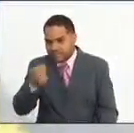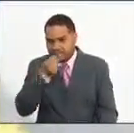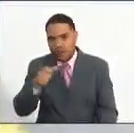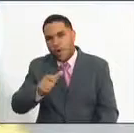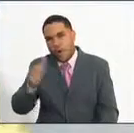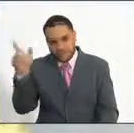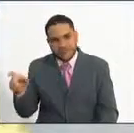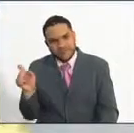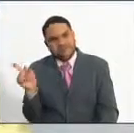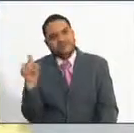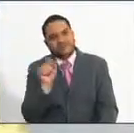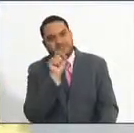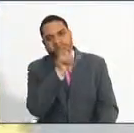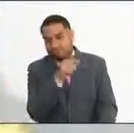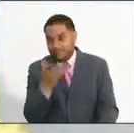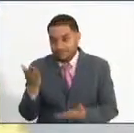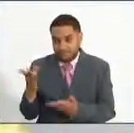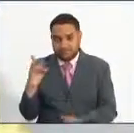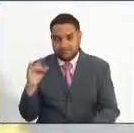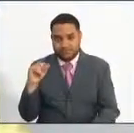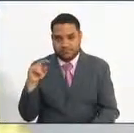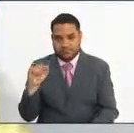inquietud para los comisionados. Adelante, Diana.